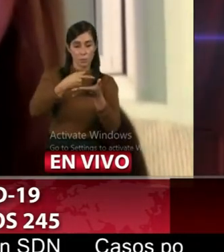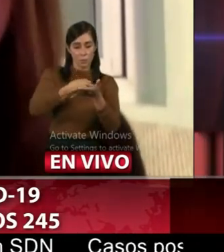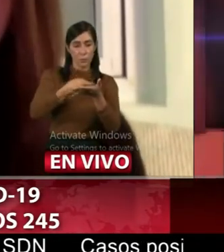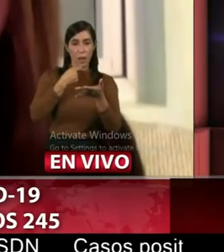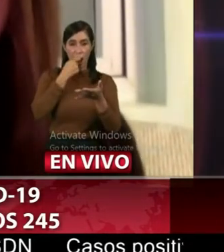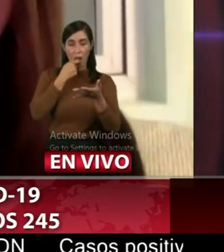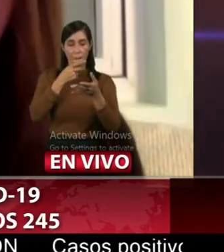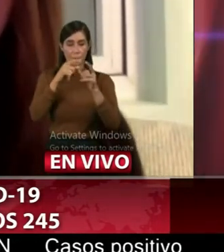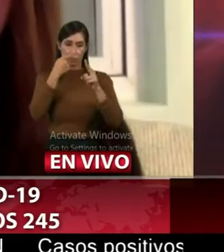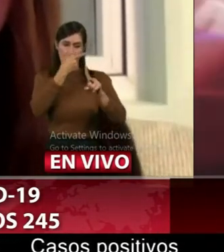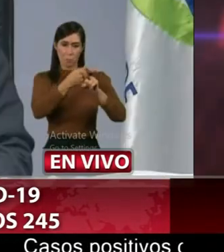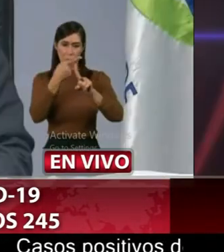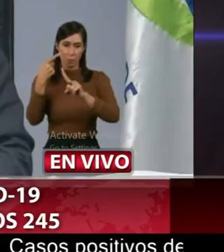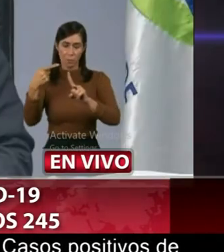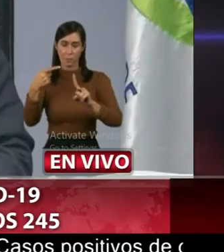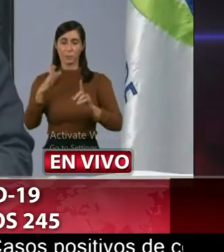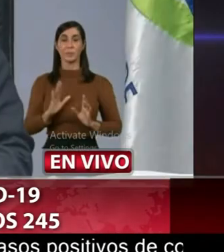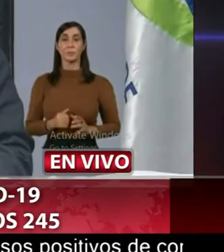gracias